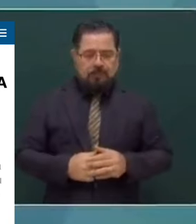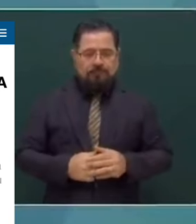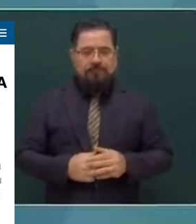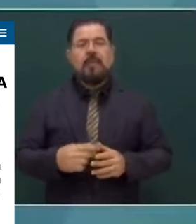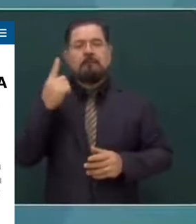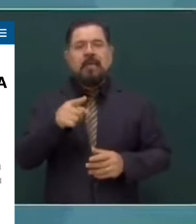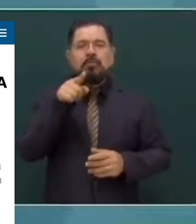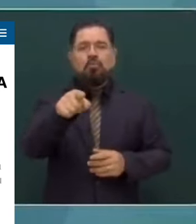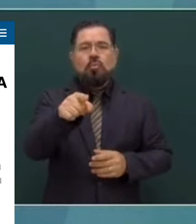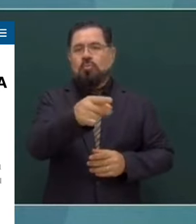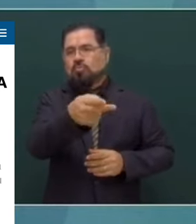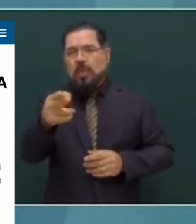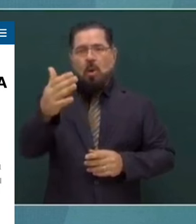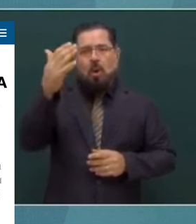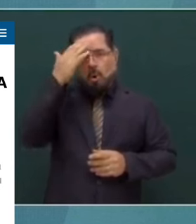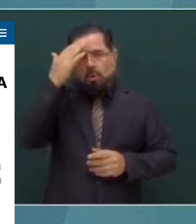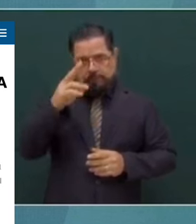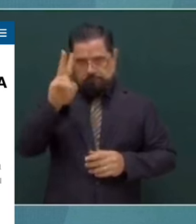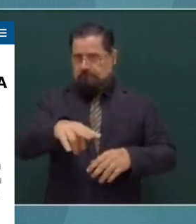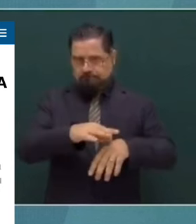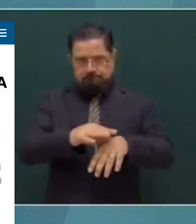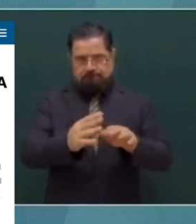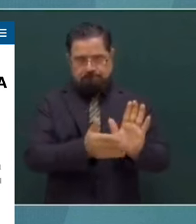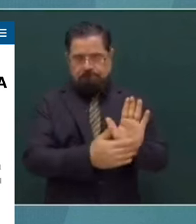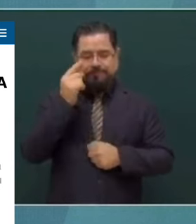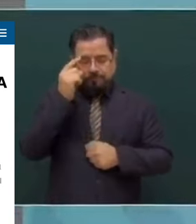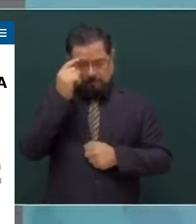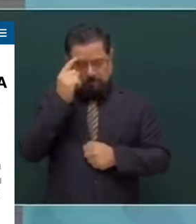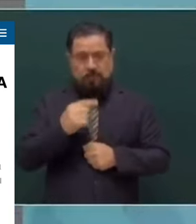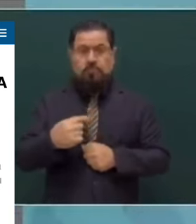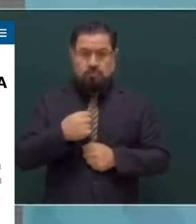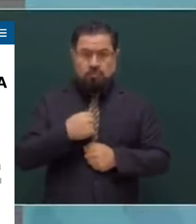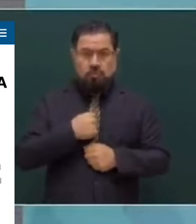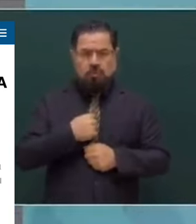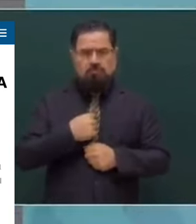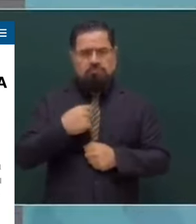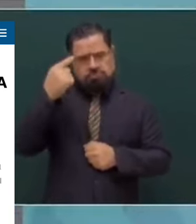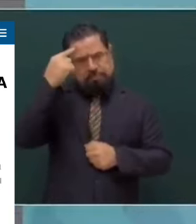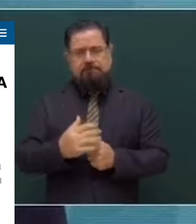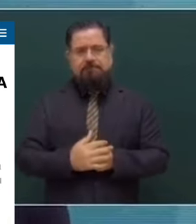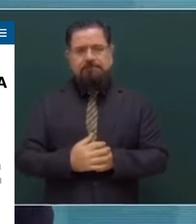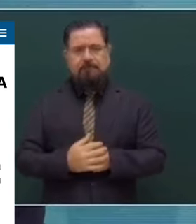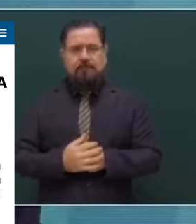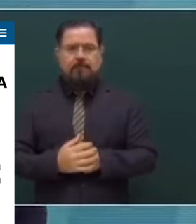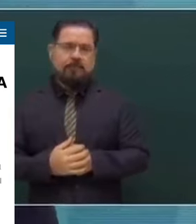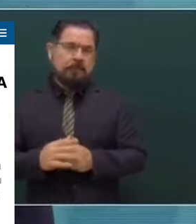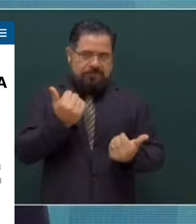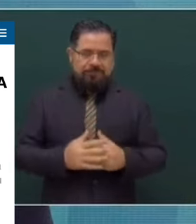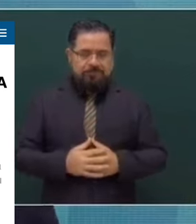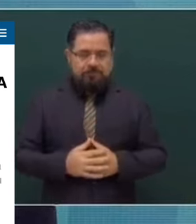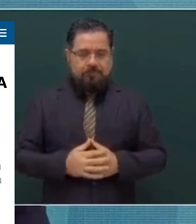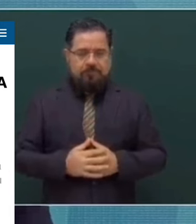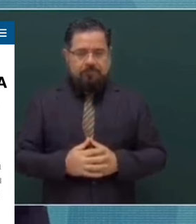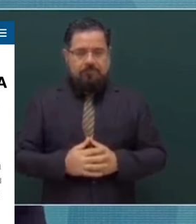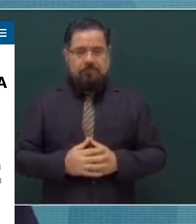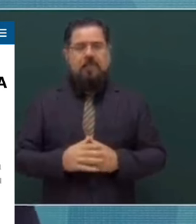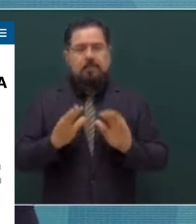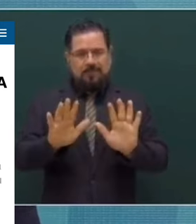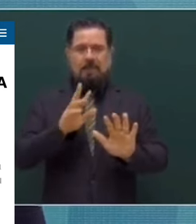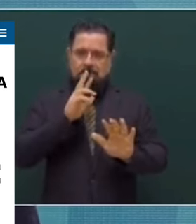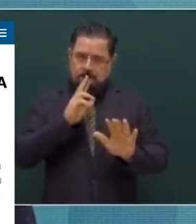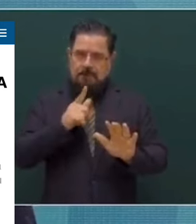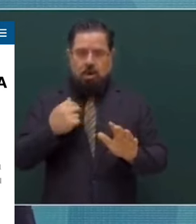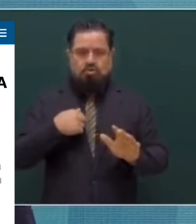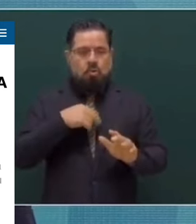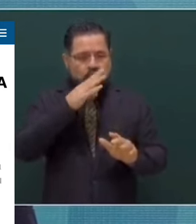se conozca la realidad. Porque estoy yo convencido, puedo estar equivocado. Por eso estamos